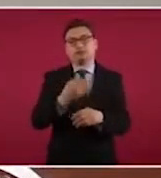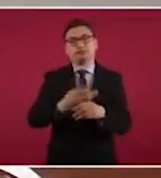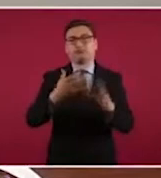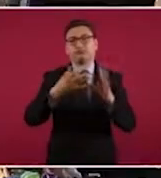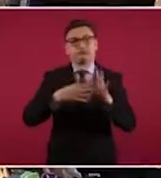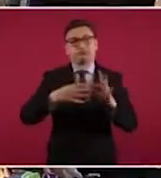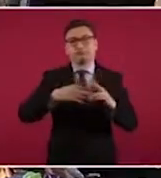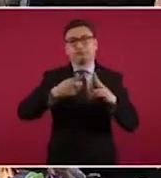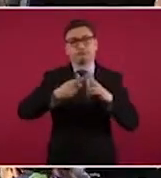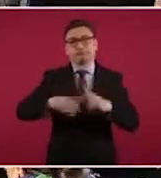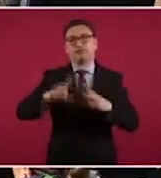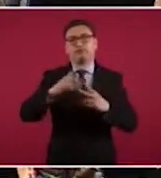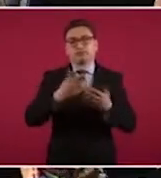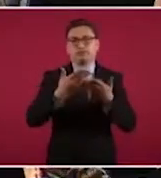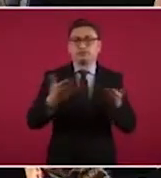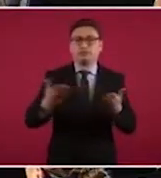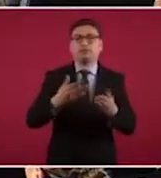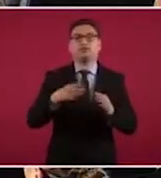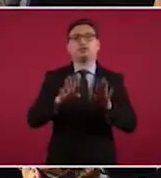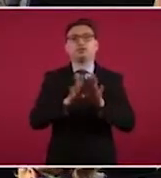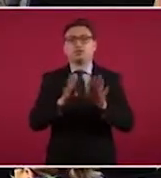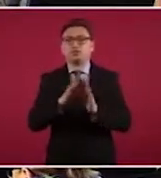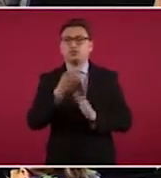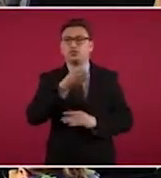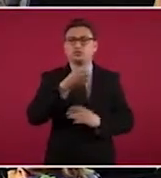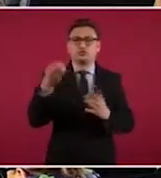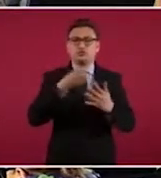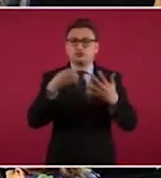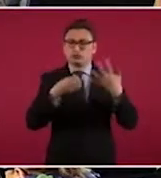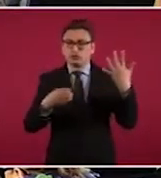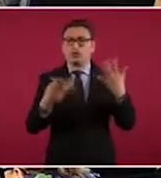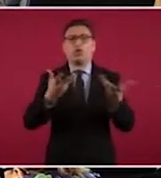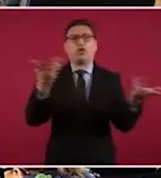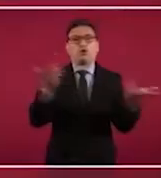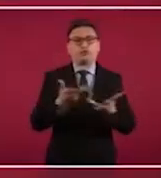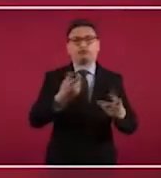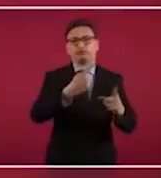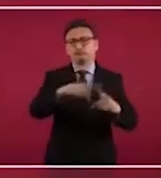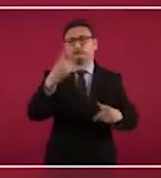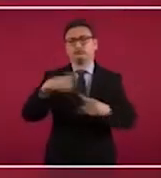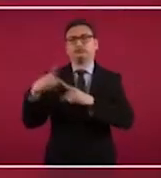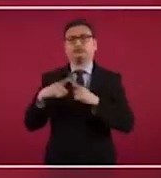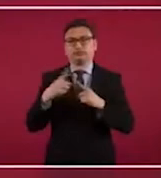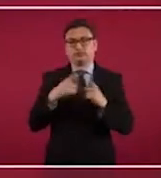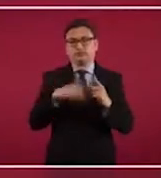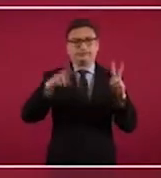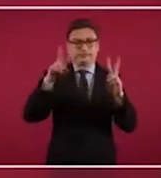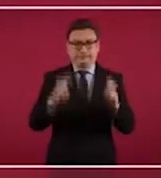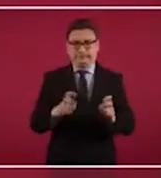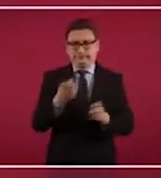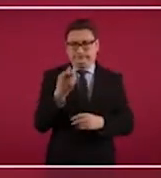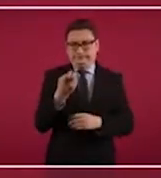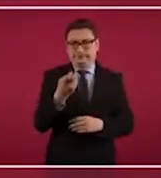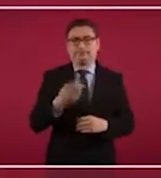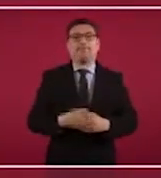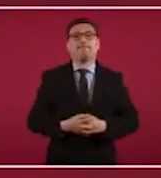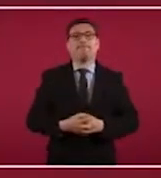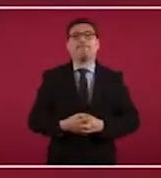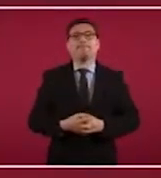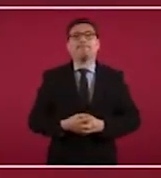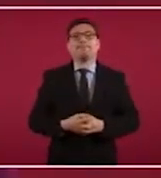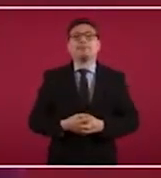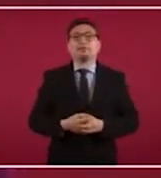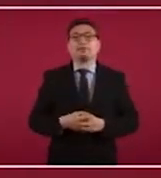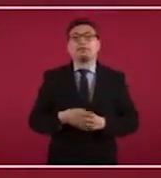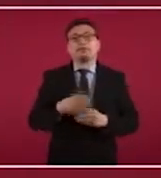iniciar dando a conocer el protocolo y dando a conocer otras acciones sobre el tema. Y quisiera yo